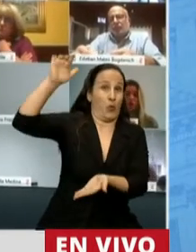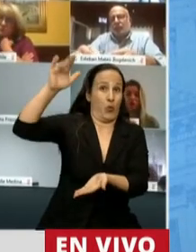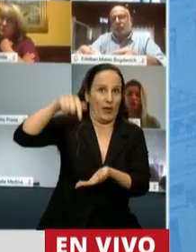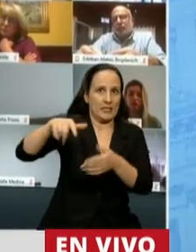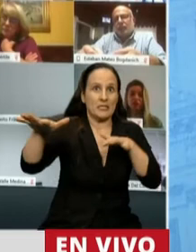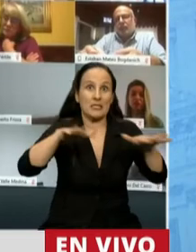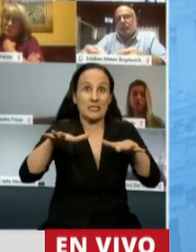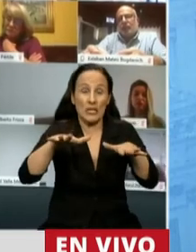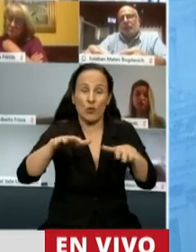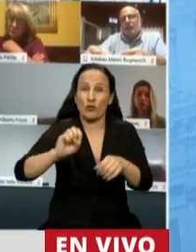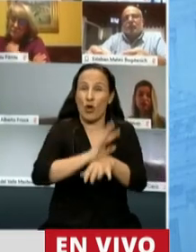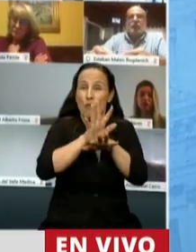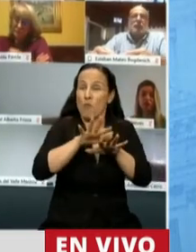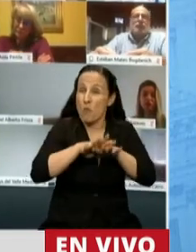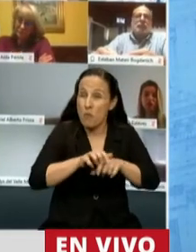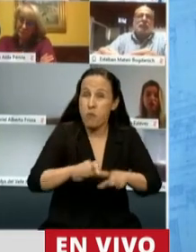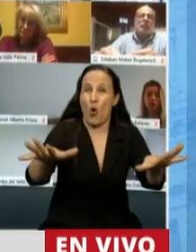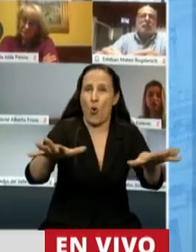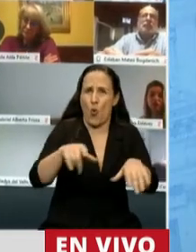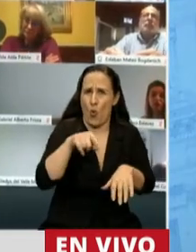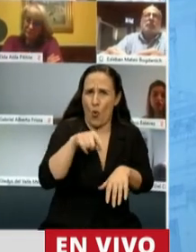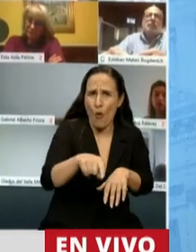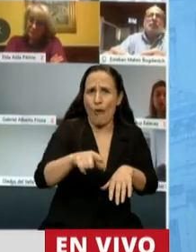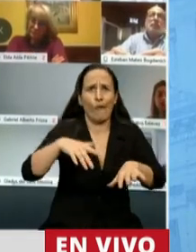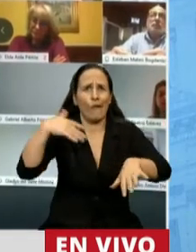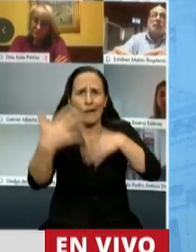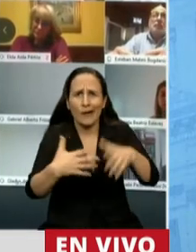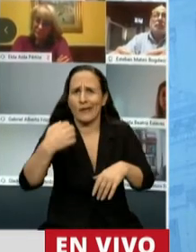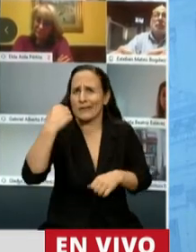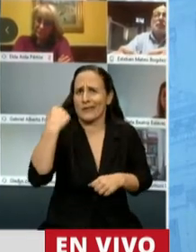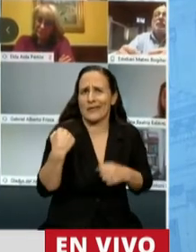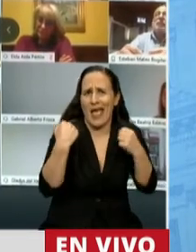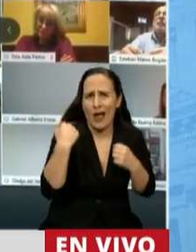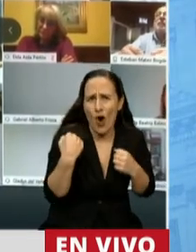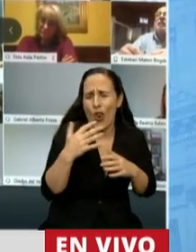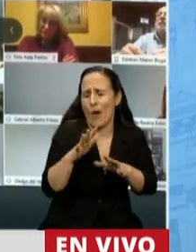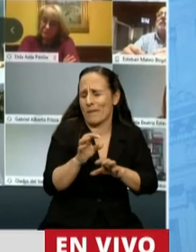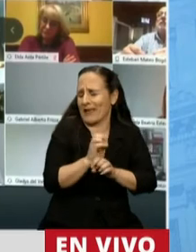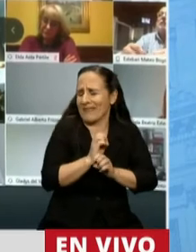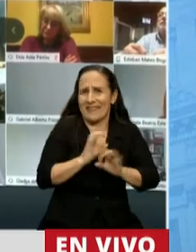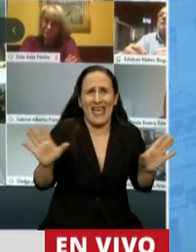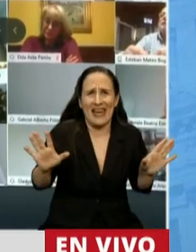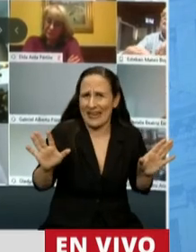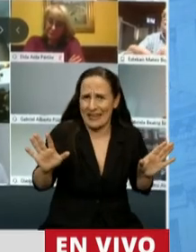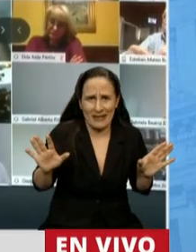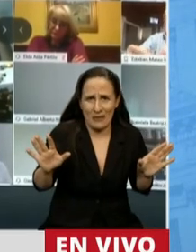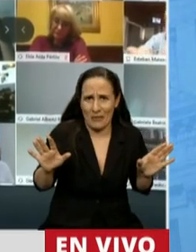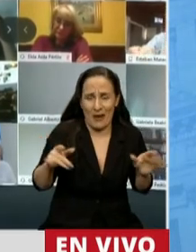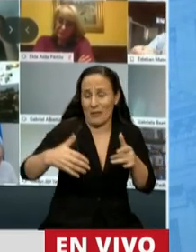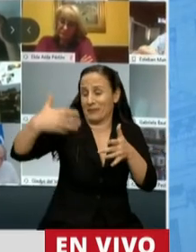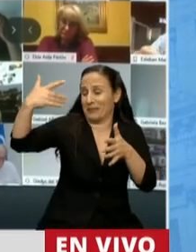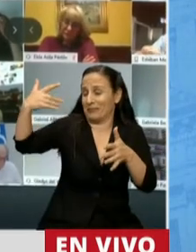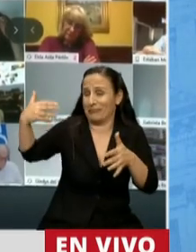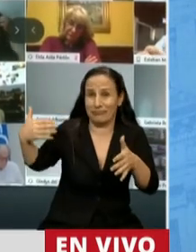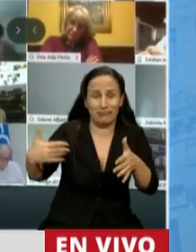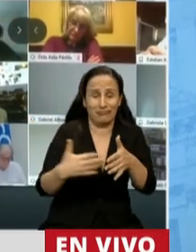pandemia mundial, en medio de la crisis económica más feroz de la que tenemos memoria,